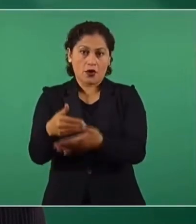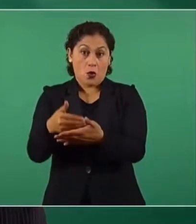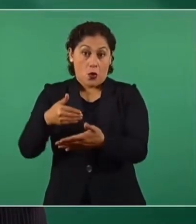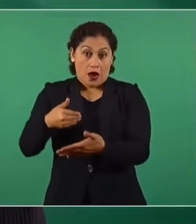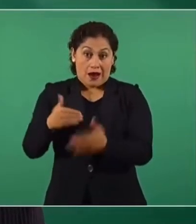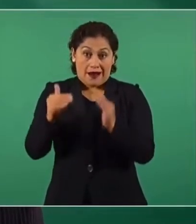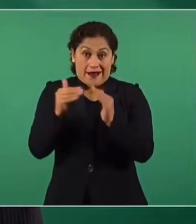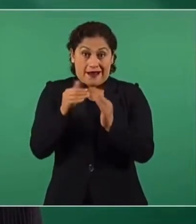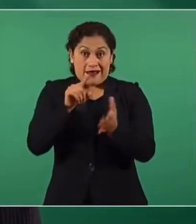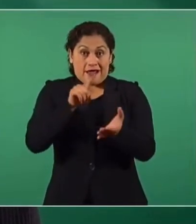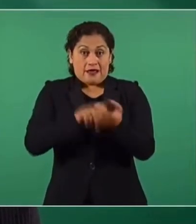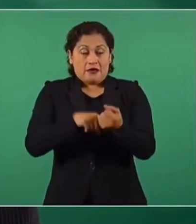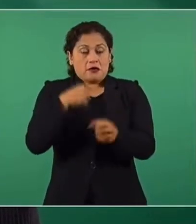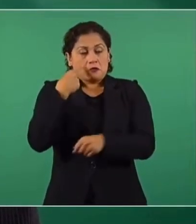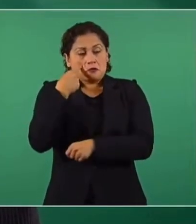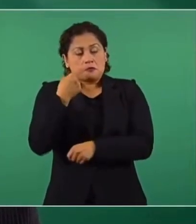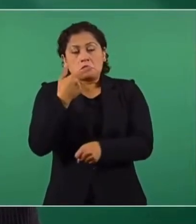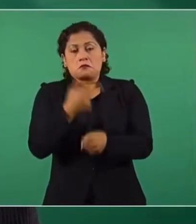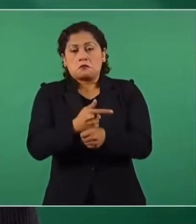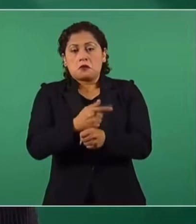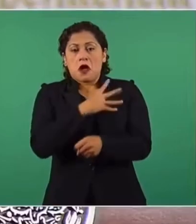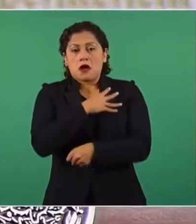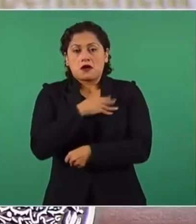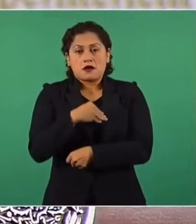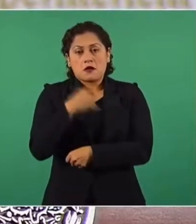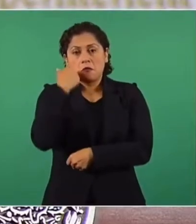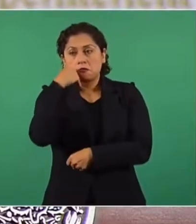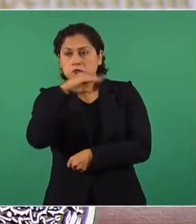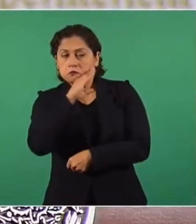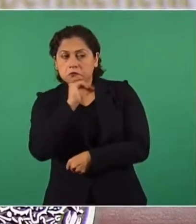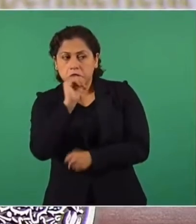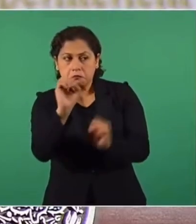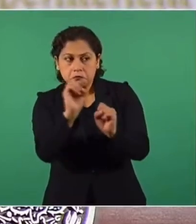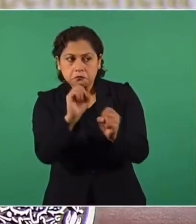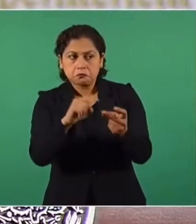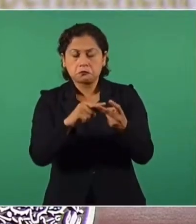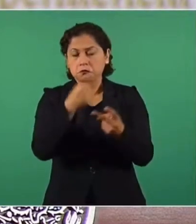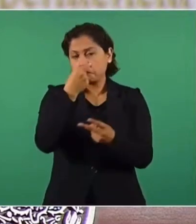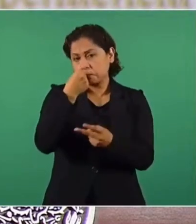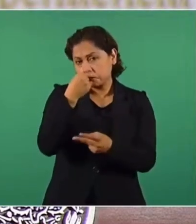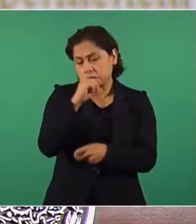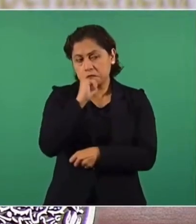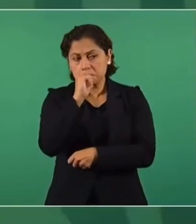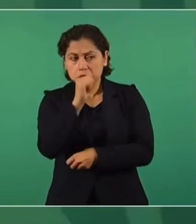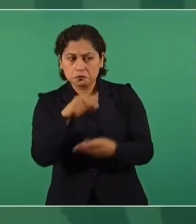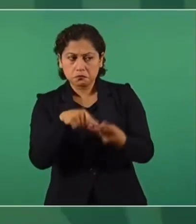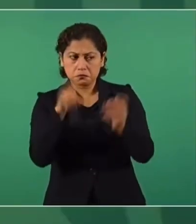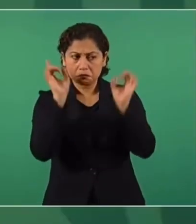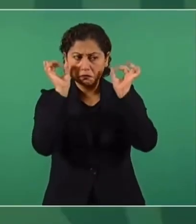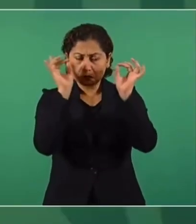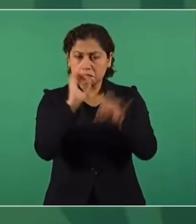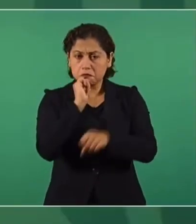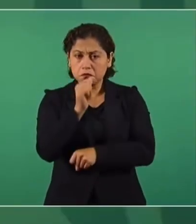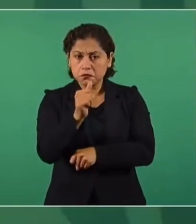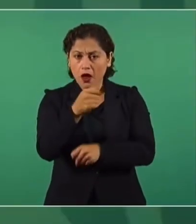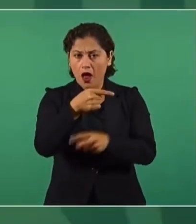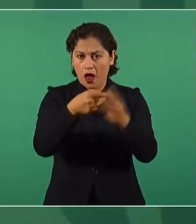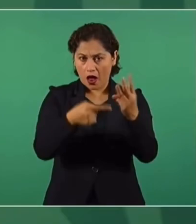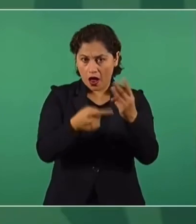temperatura, si no tiene catarritos, si no tiene tos, si no presenta dolor de cabeza. Eso se hace